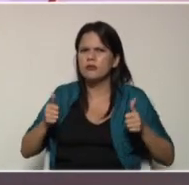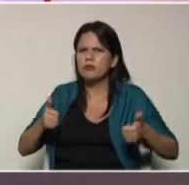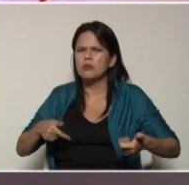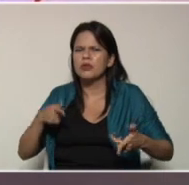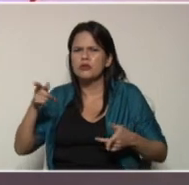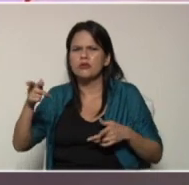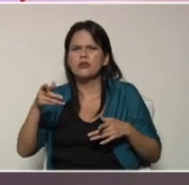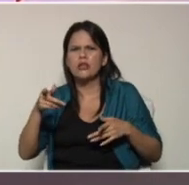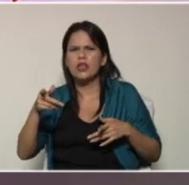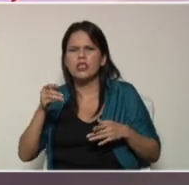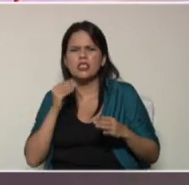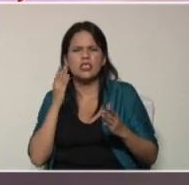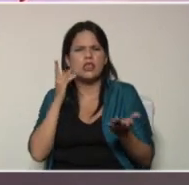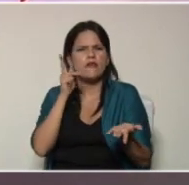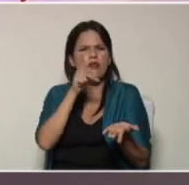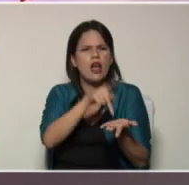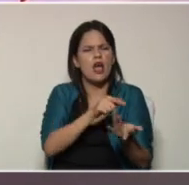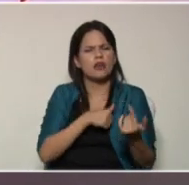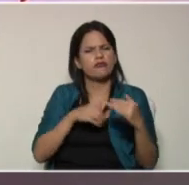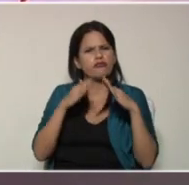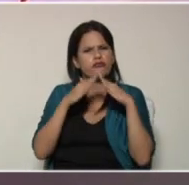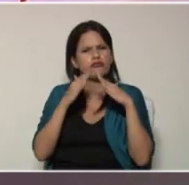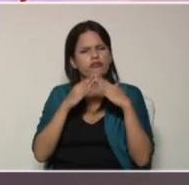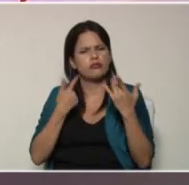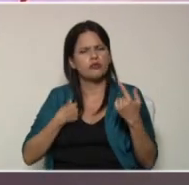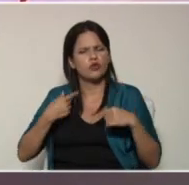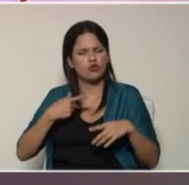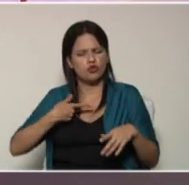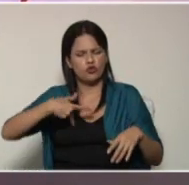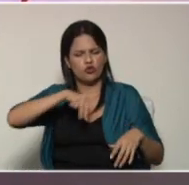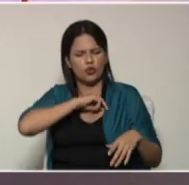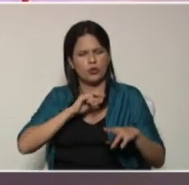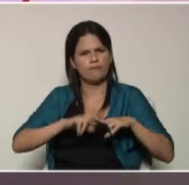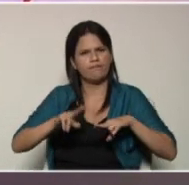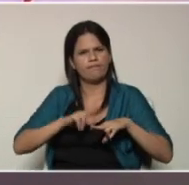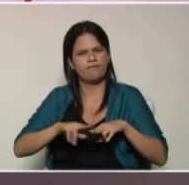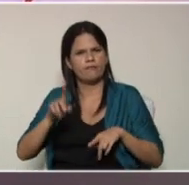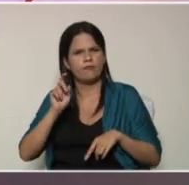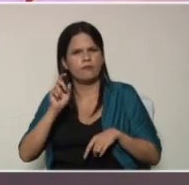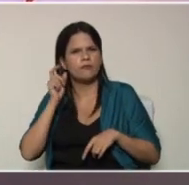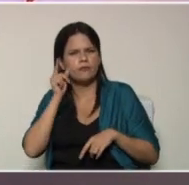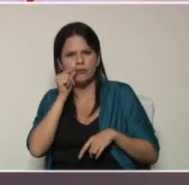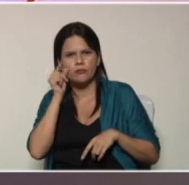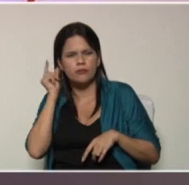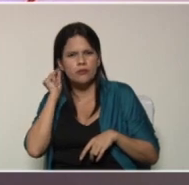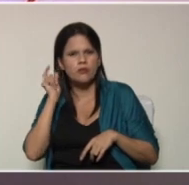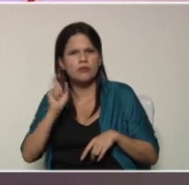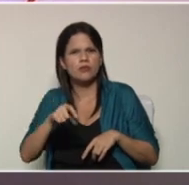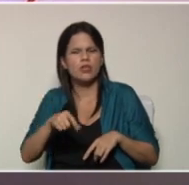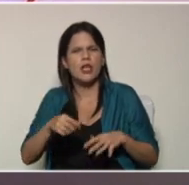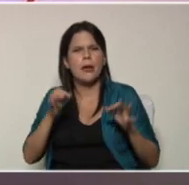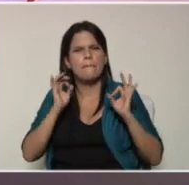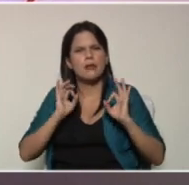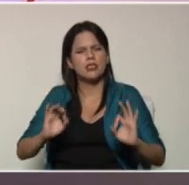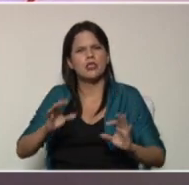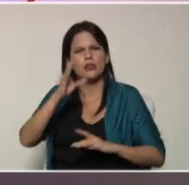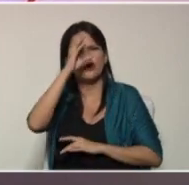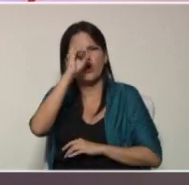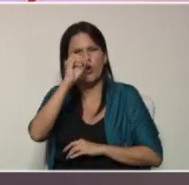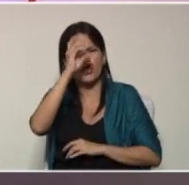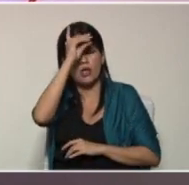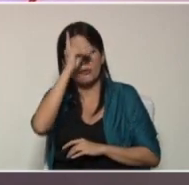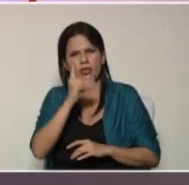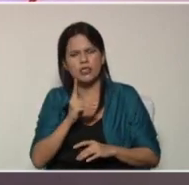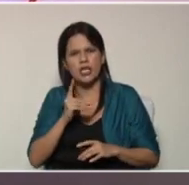hogares actividades para nuestros niños y niñas con necesidades educativas especiales del nivel de educación inicial y educación